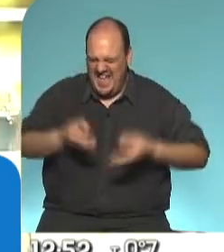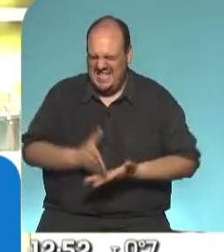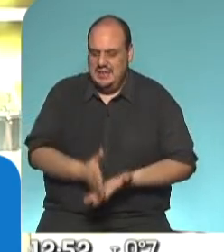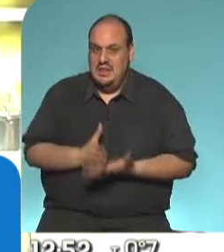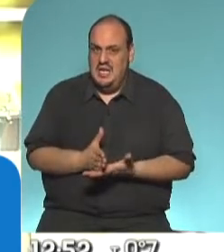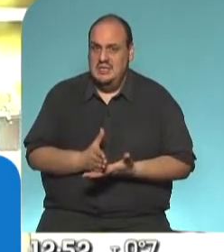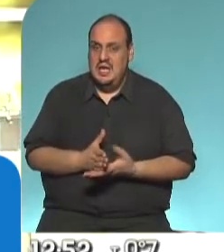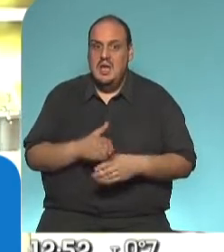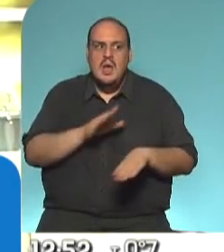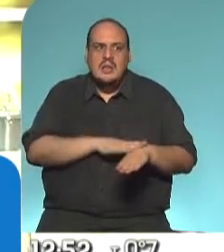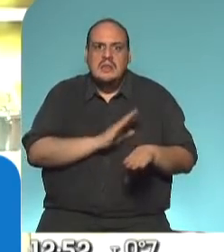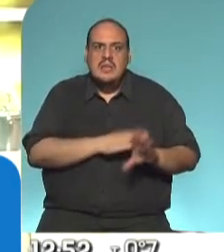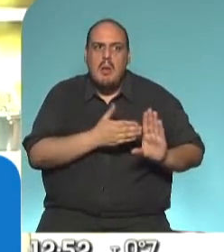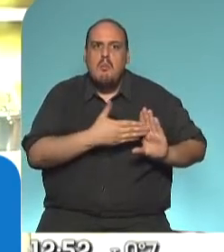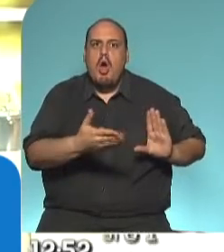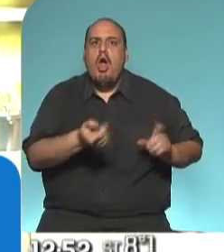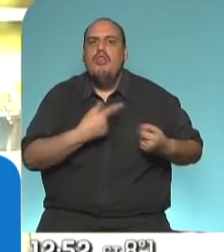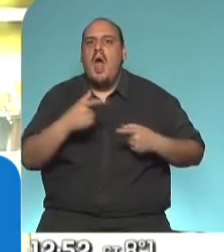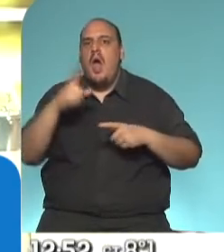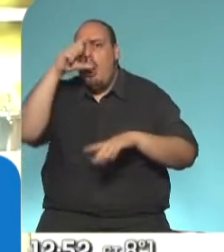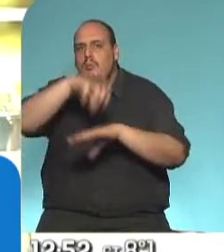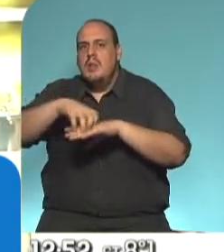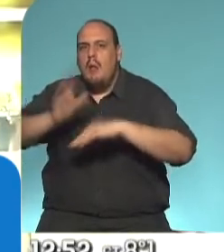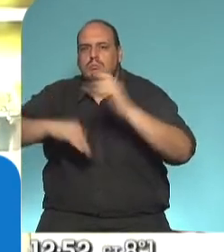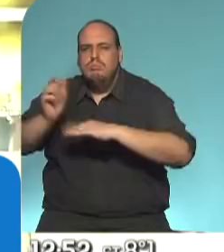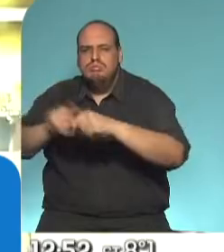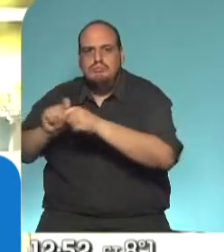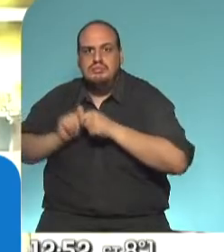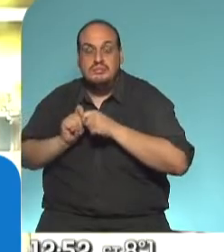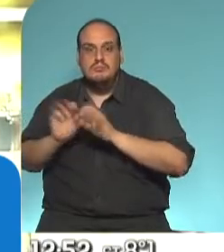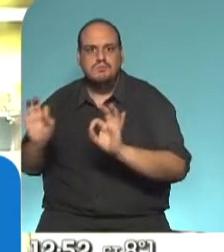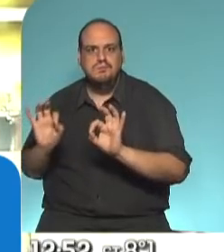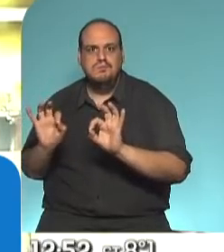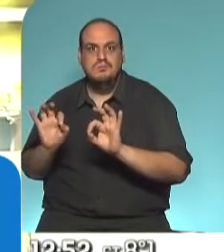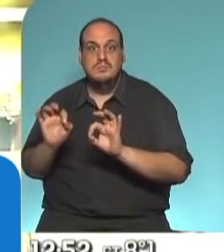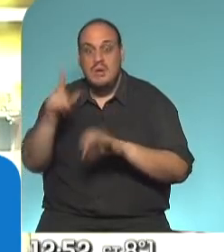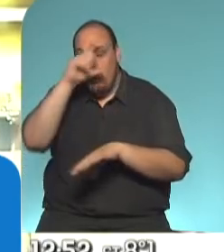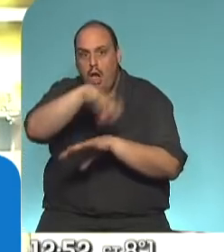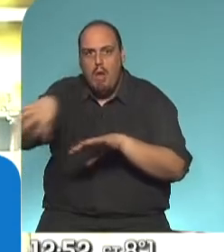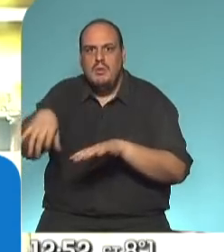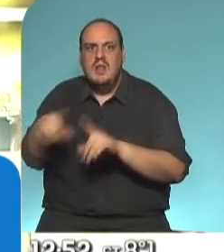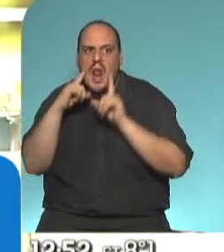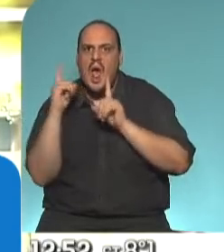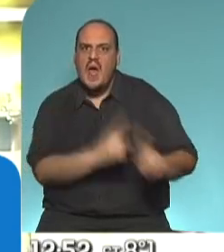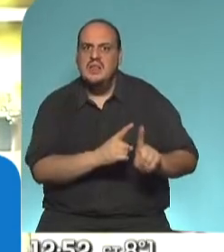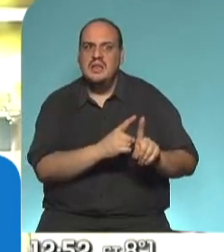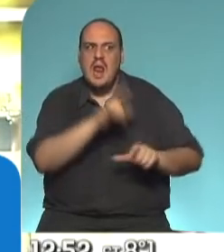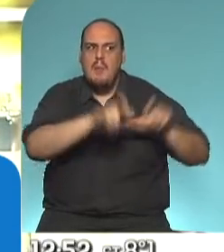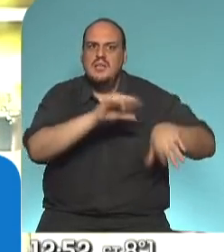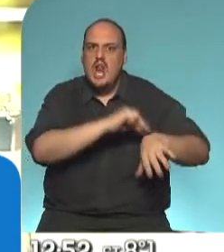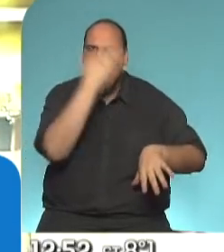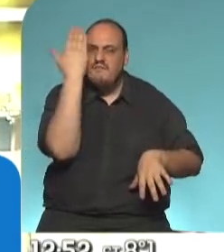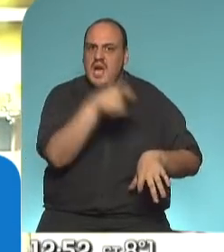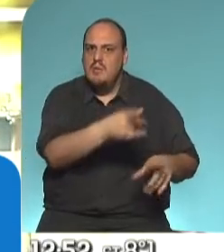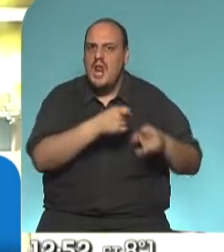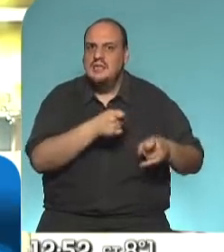que nos dio tiempo para mejorar el sistema de salud y que el sistema de salud sea capaz de dar respuesta a los enfermos